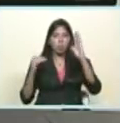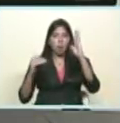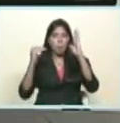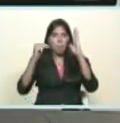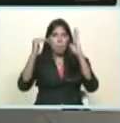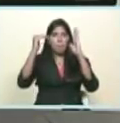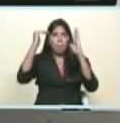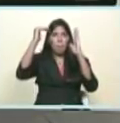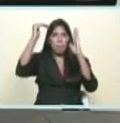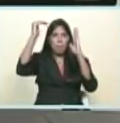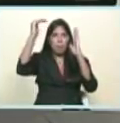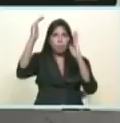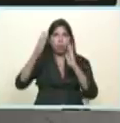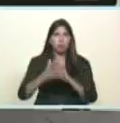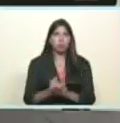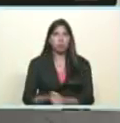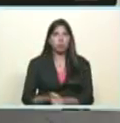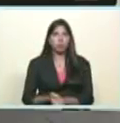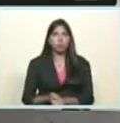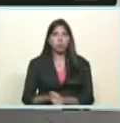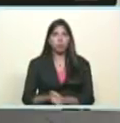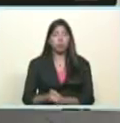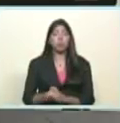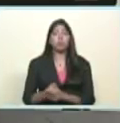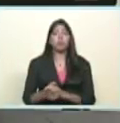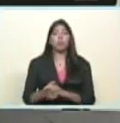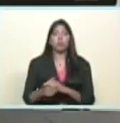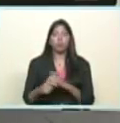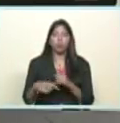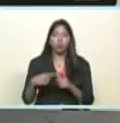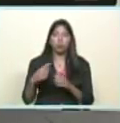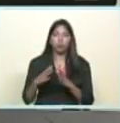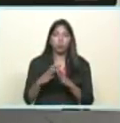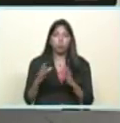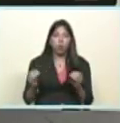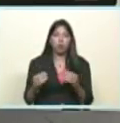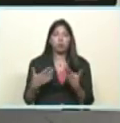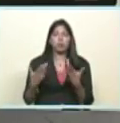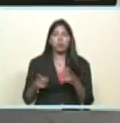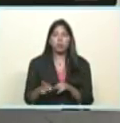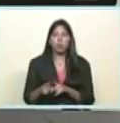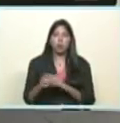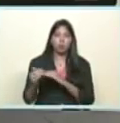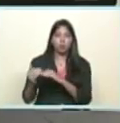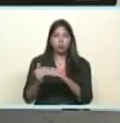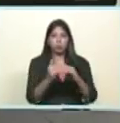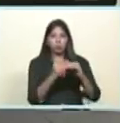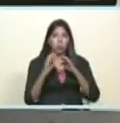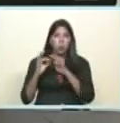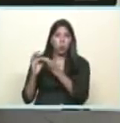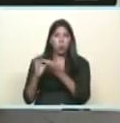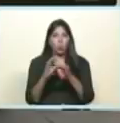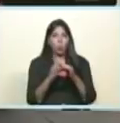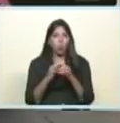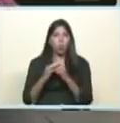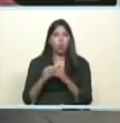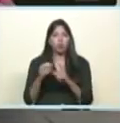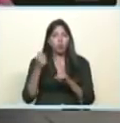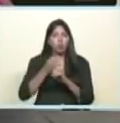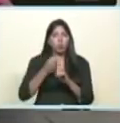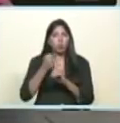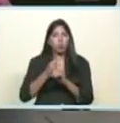mira ahí vamos batallando duro y cabalgando hacia ese objetivo hablaba del